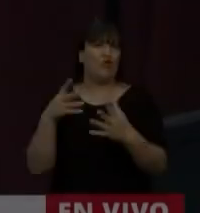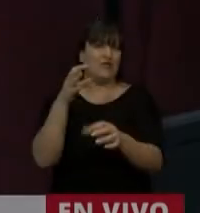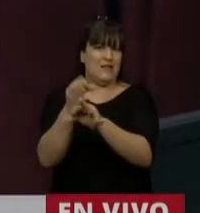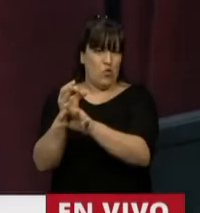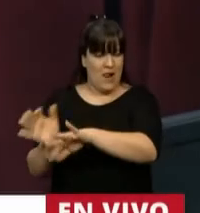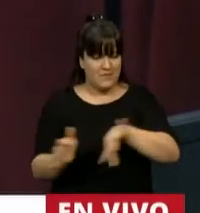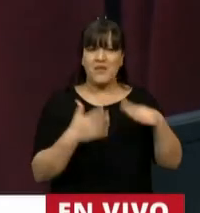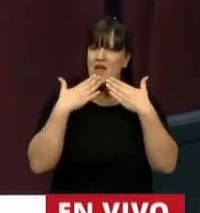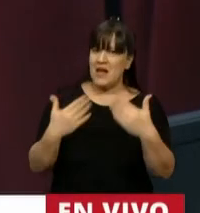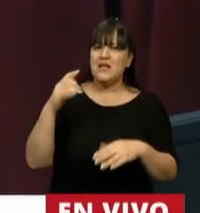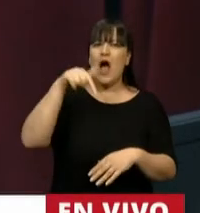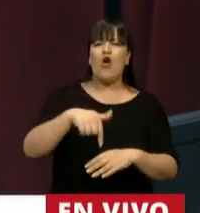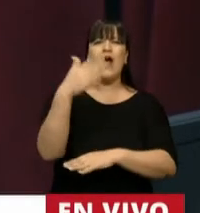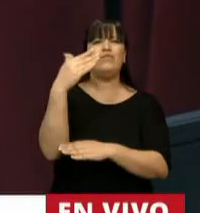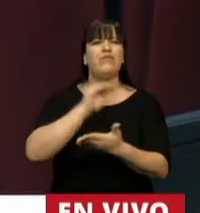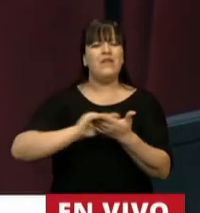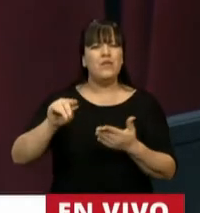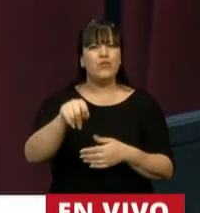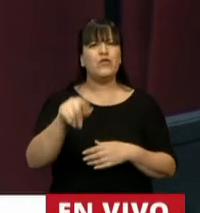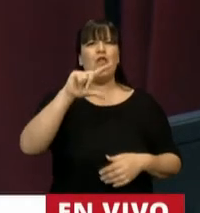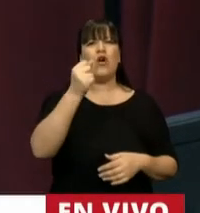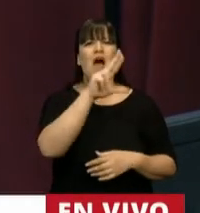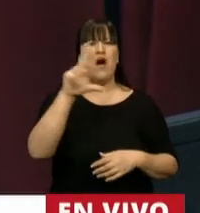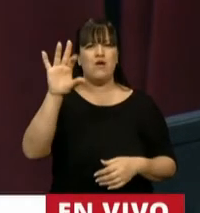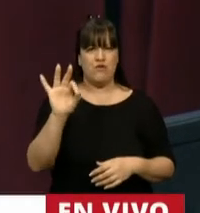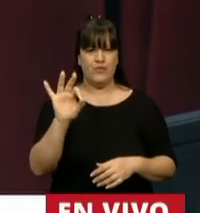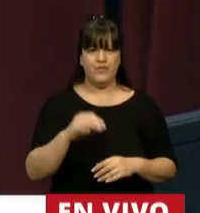En el uso de la palabra, el diputado José Pablo Carro.